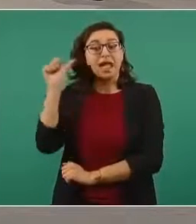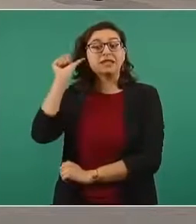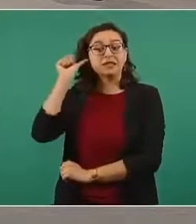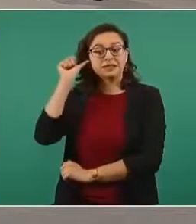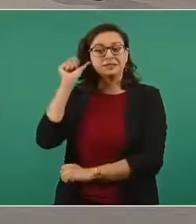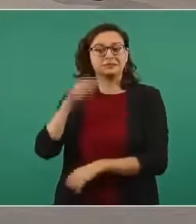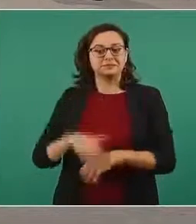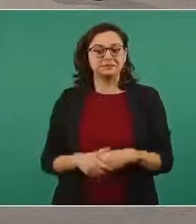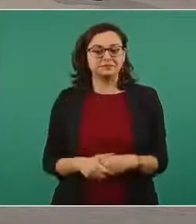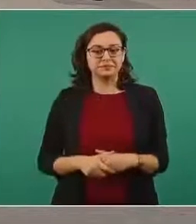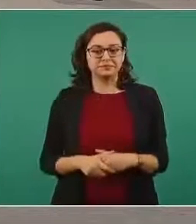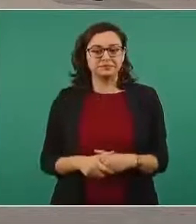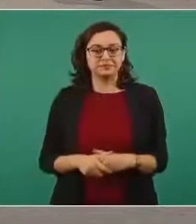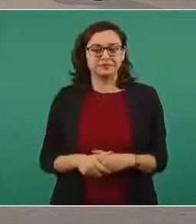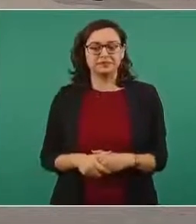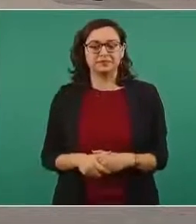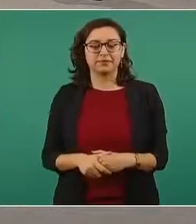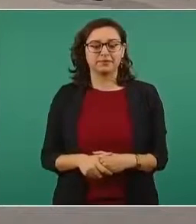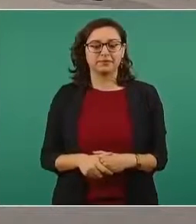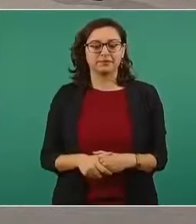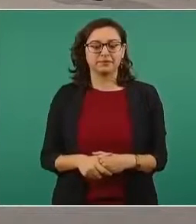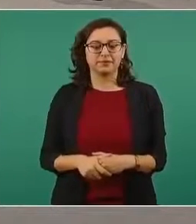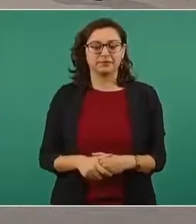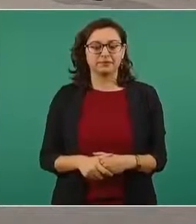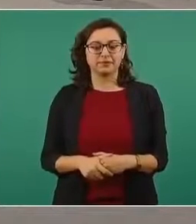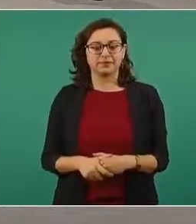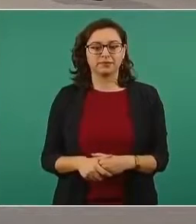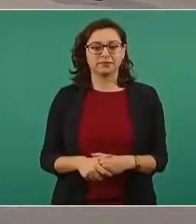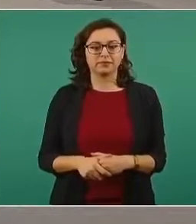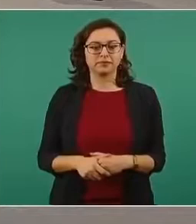Y en un resumen,